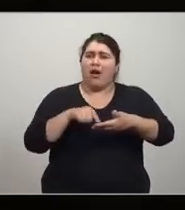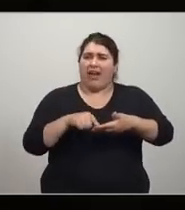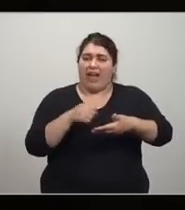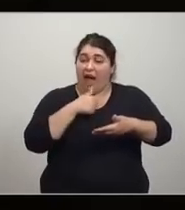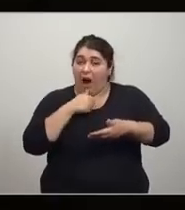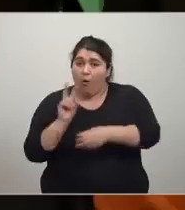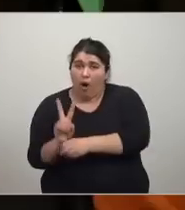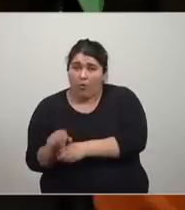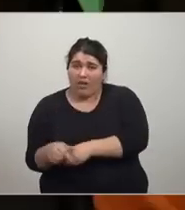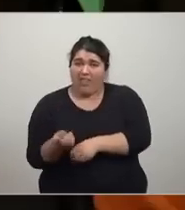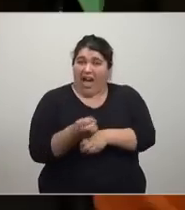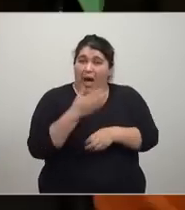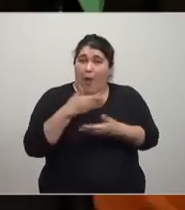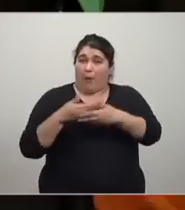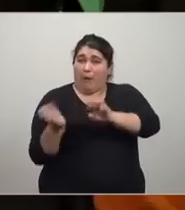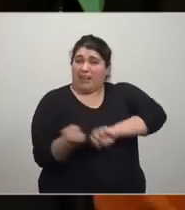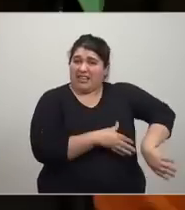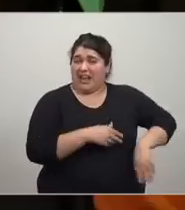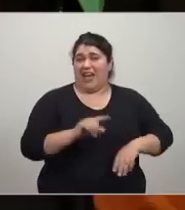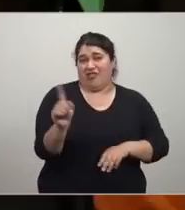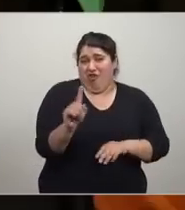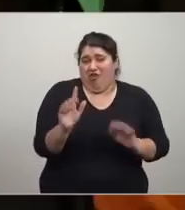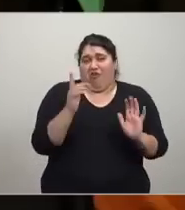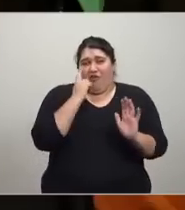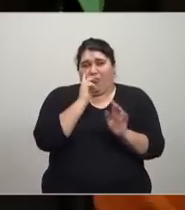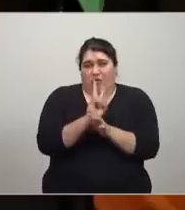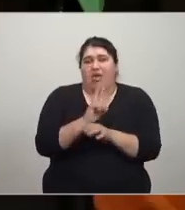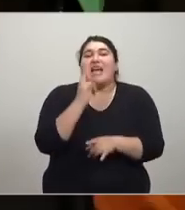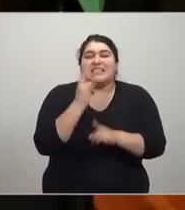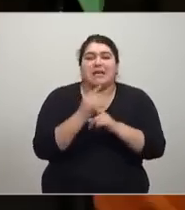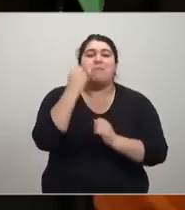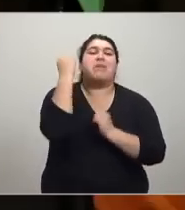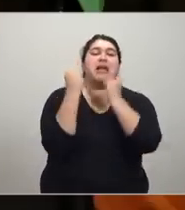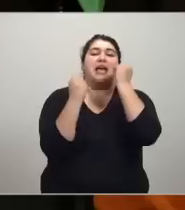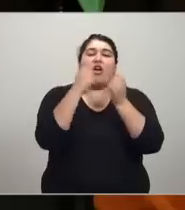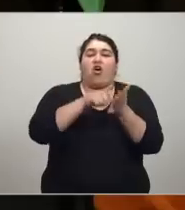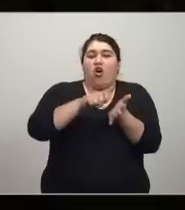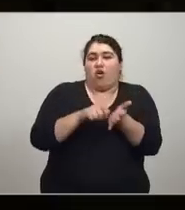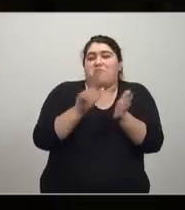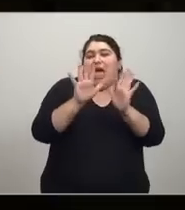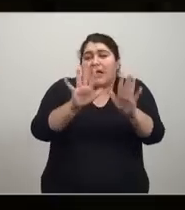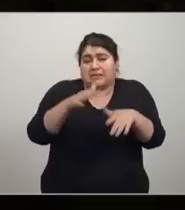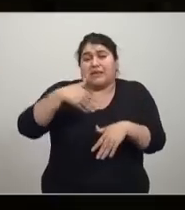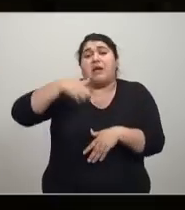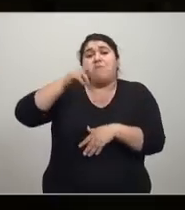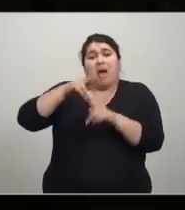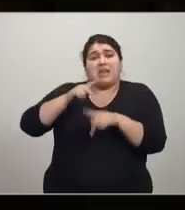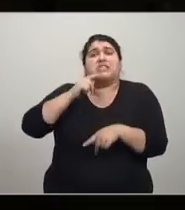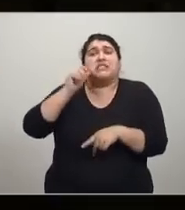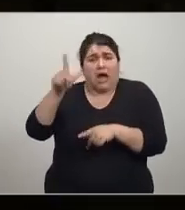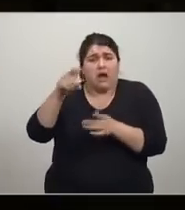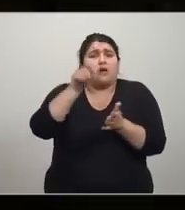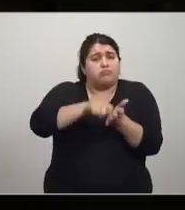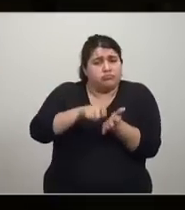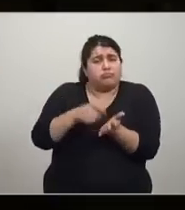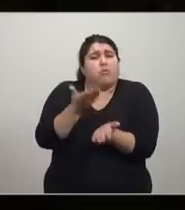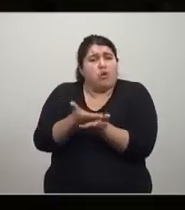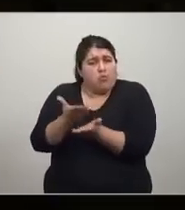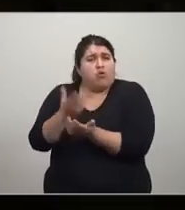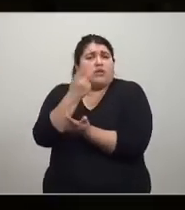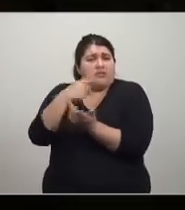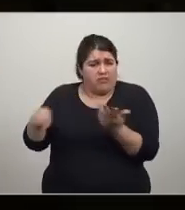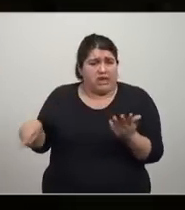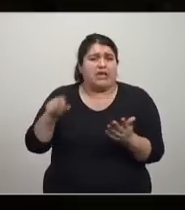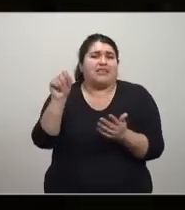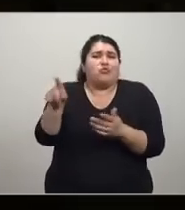y quedarnos solo con el agua sucia, que es lo que muchas veces se hace en teoría económica. Marshall hizo grandes contribuciones, el esquema de oferta y demanda de análisis